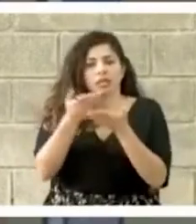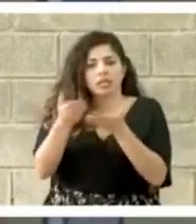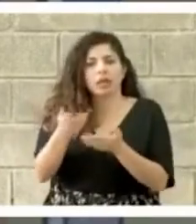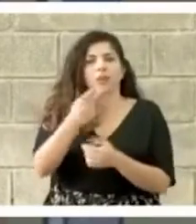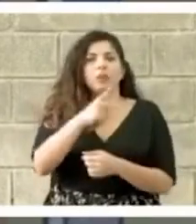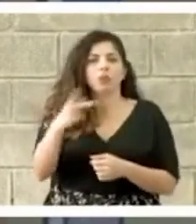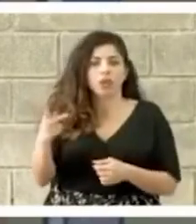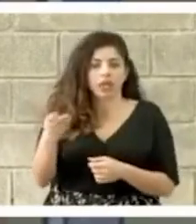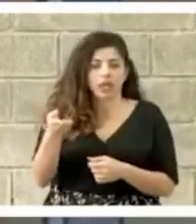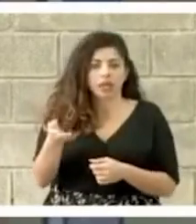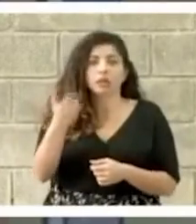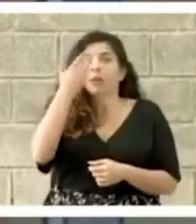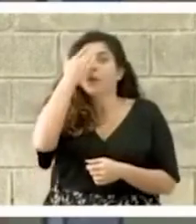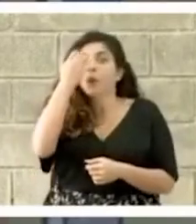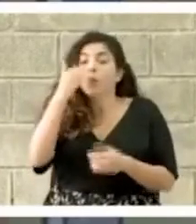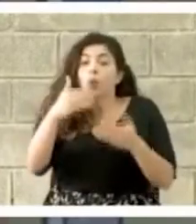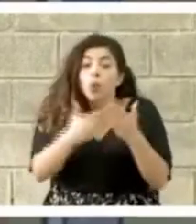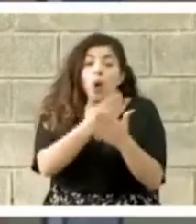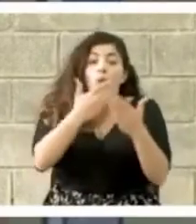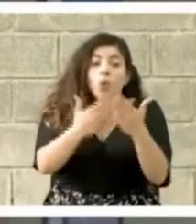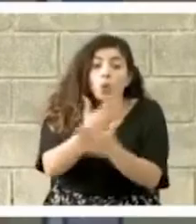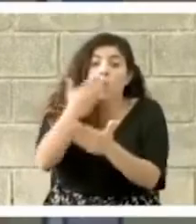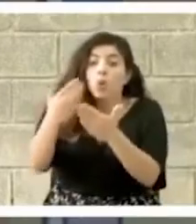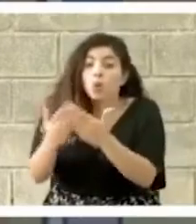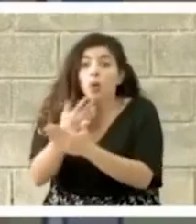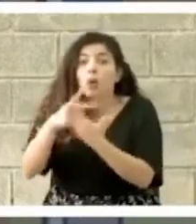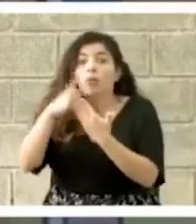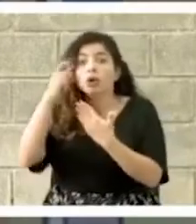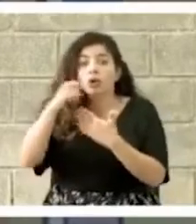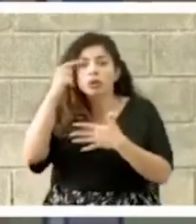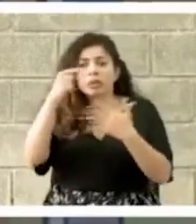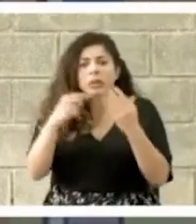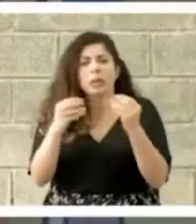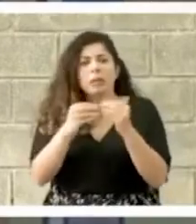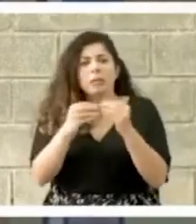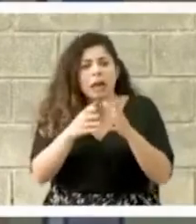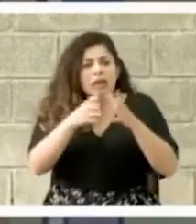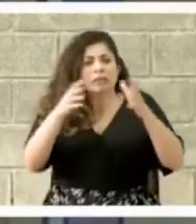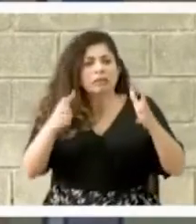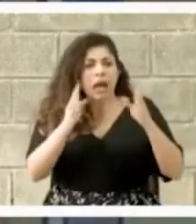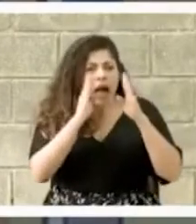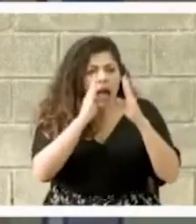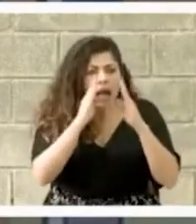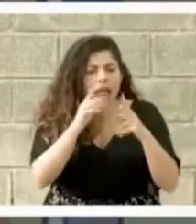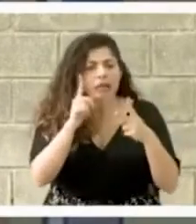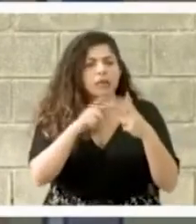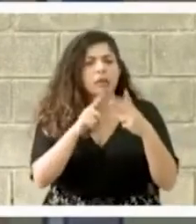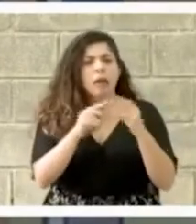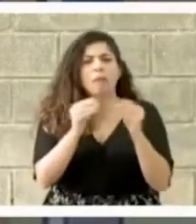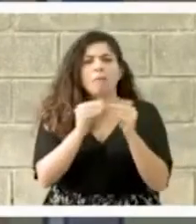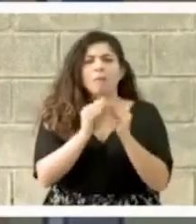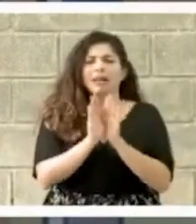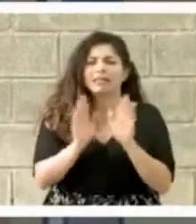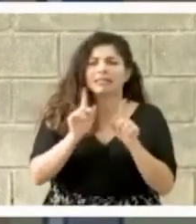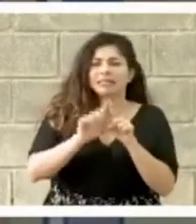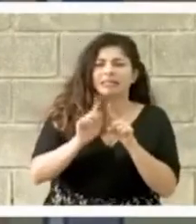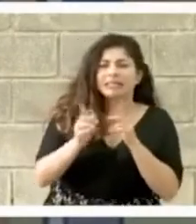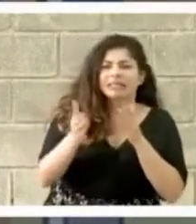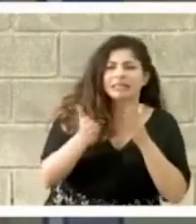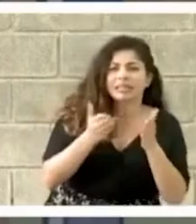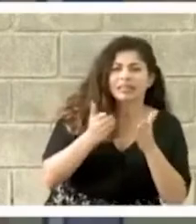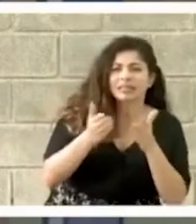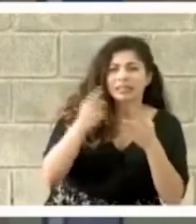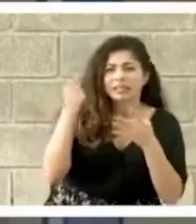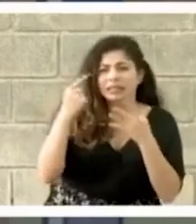Arenas. Porque estos nuevos proyectos vienen con más capacidad de atención, con una oferta más amplia de